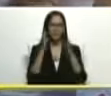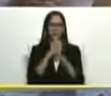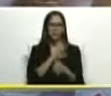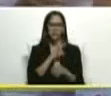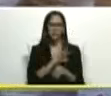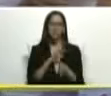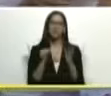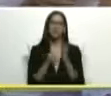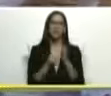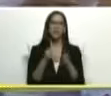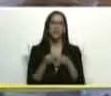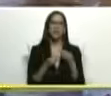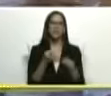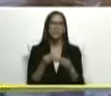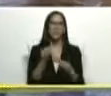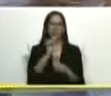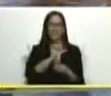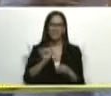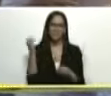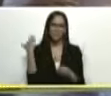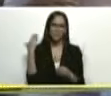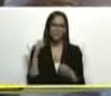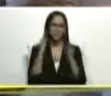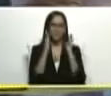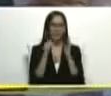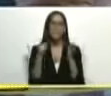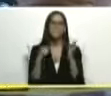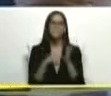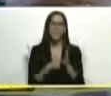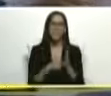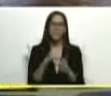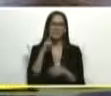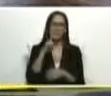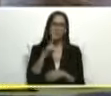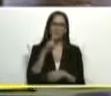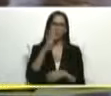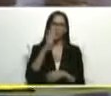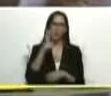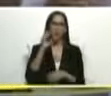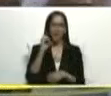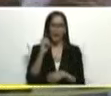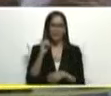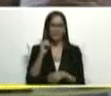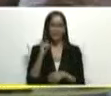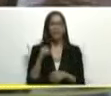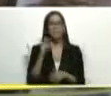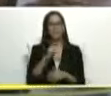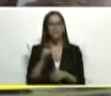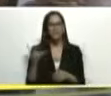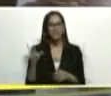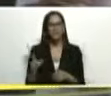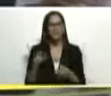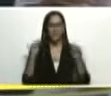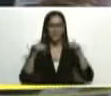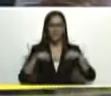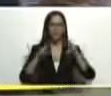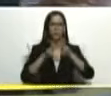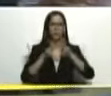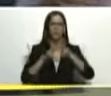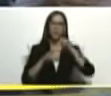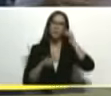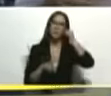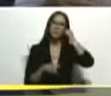donde la hicimos la semana pasada y se atendieron 1140 beneficiarios de este urbanismo